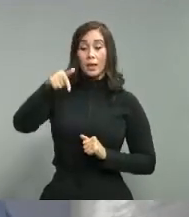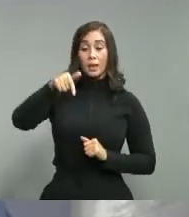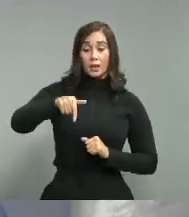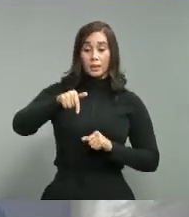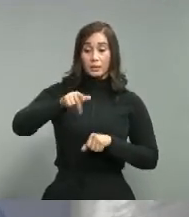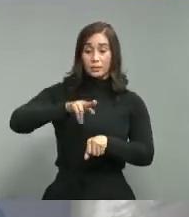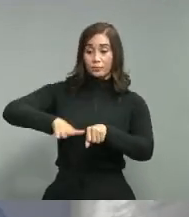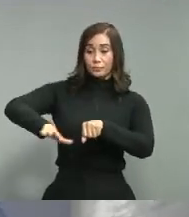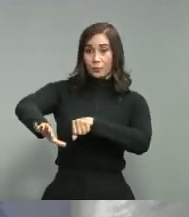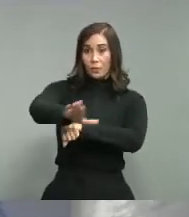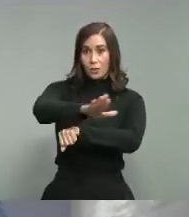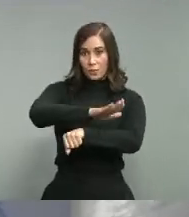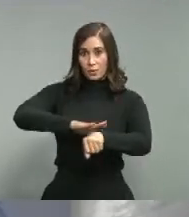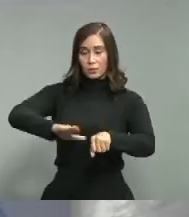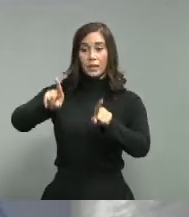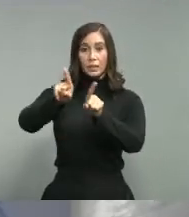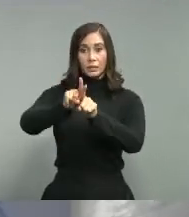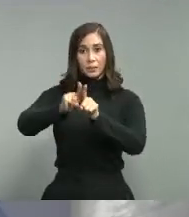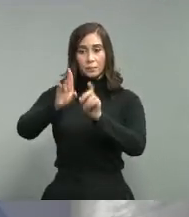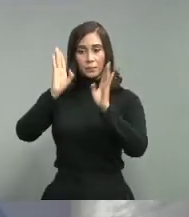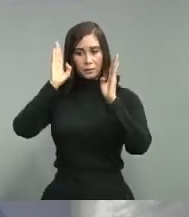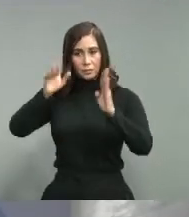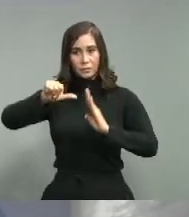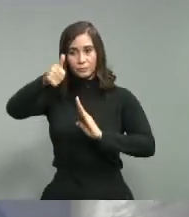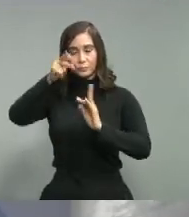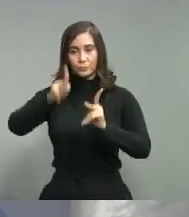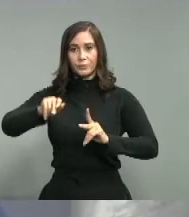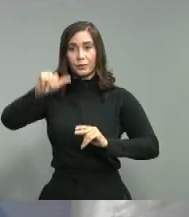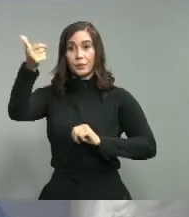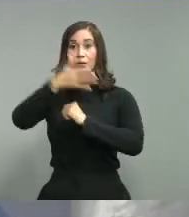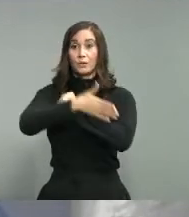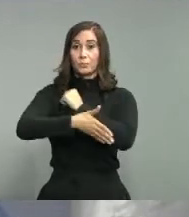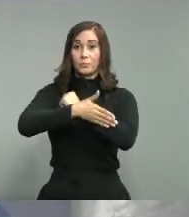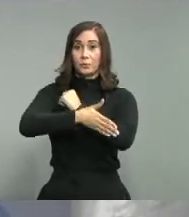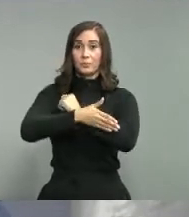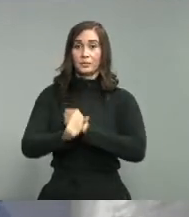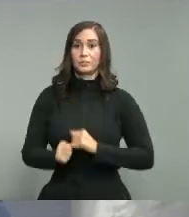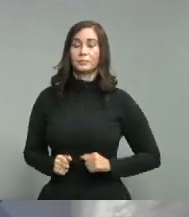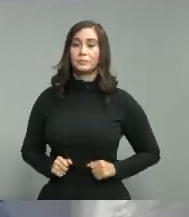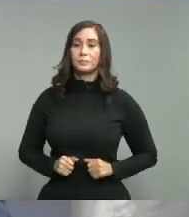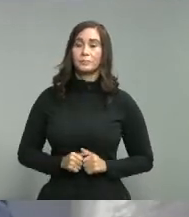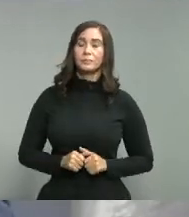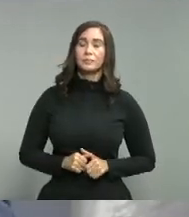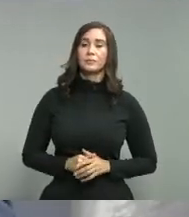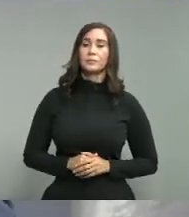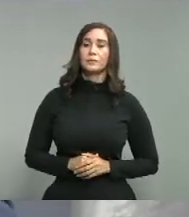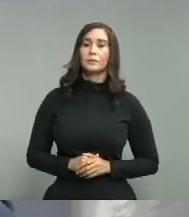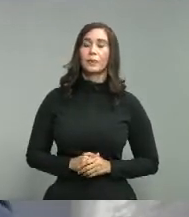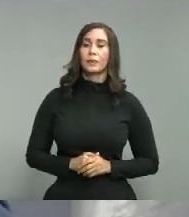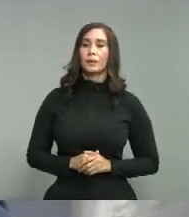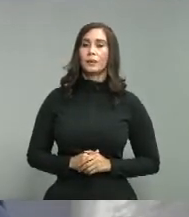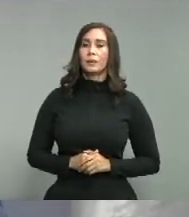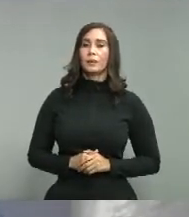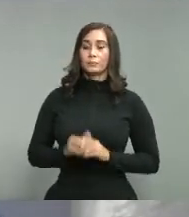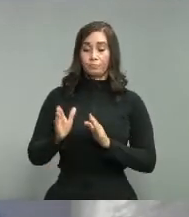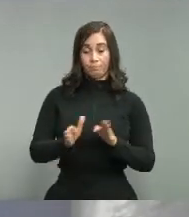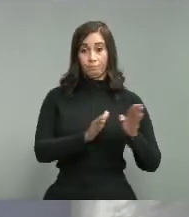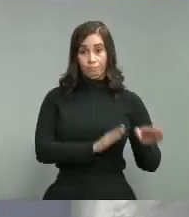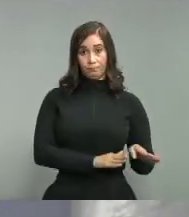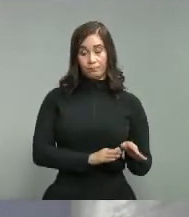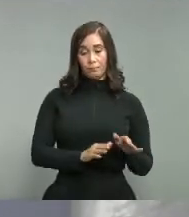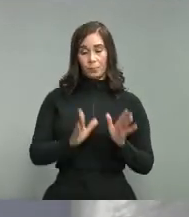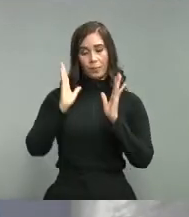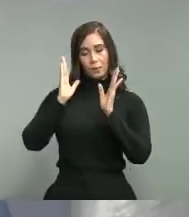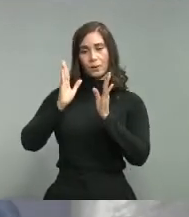nacional como de dominicanos en el exterior. Con relación a los pacientes